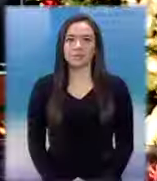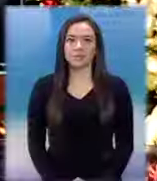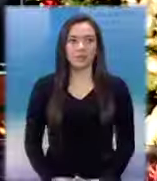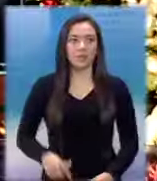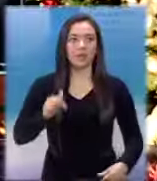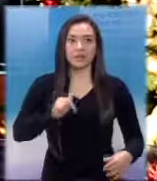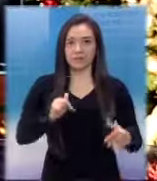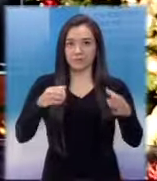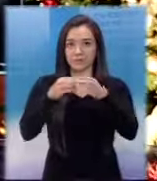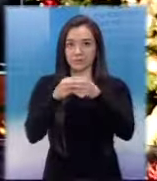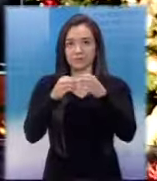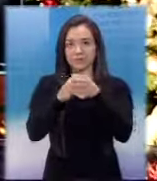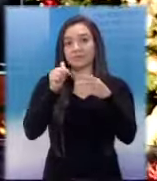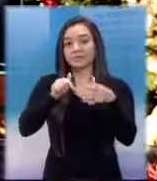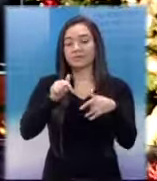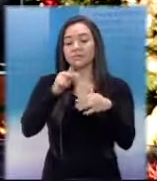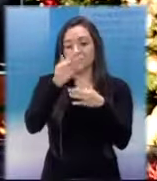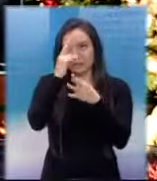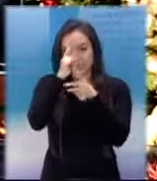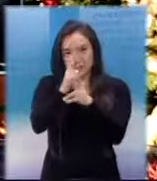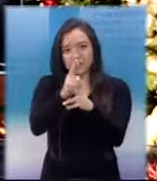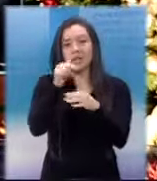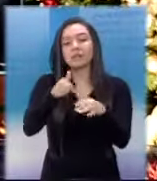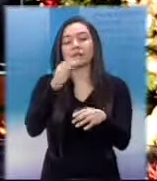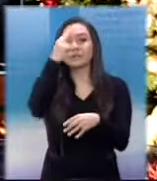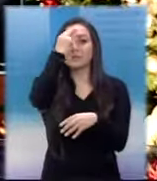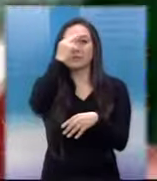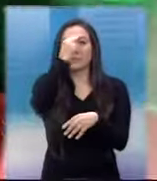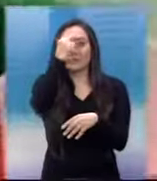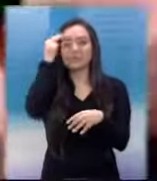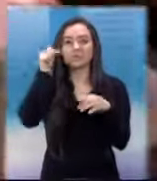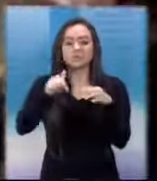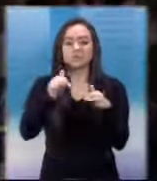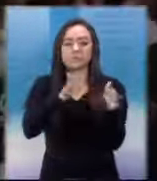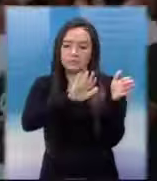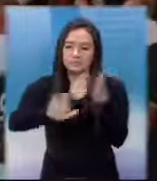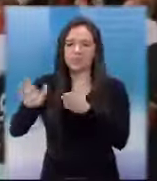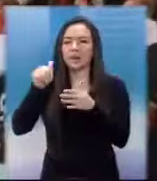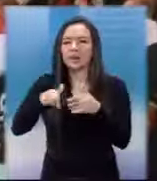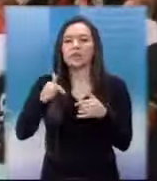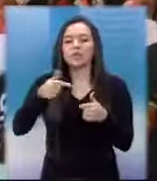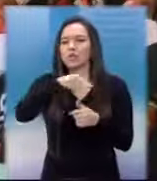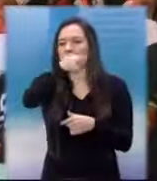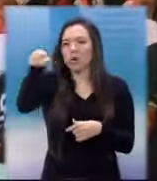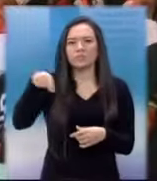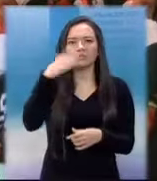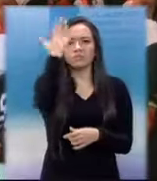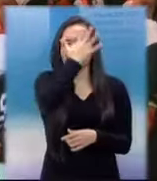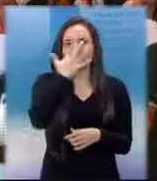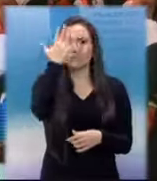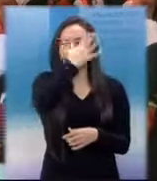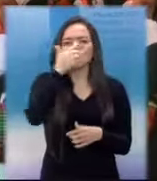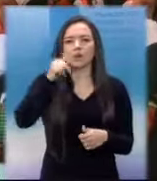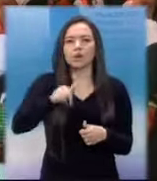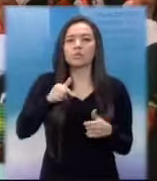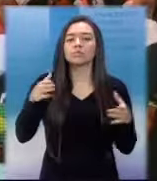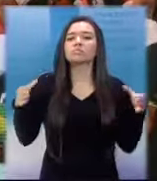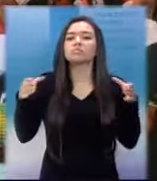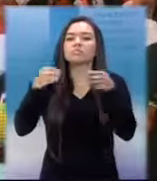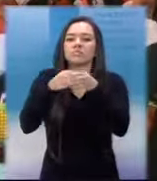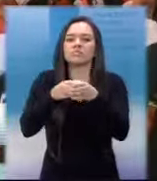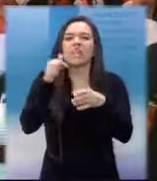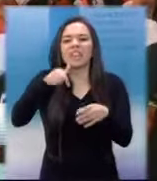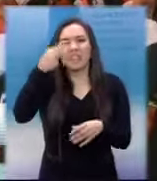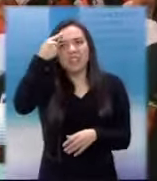Y con actos religiosos y apartando las diferencias por un instante, todos los sudafricanos celebraron este domingo el Día Nacional de la